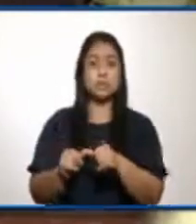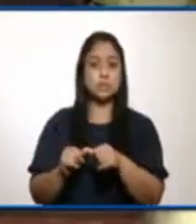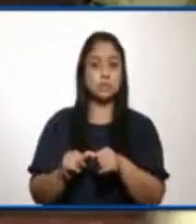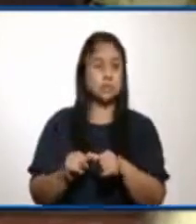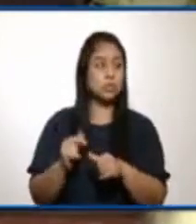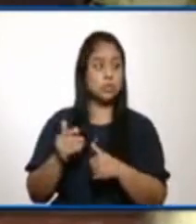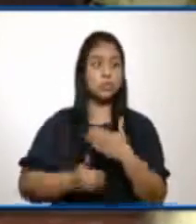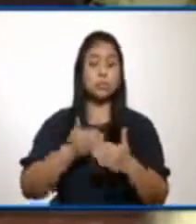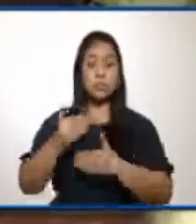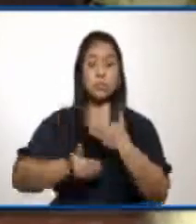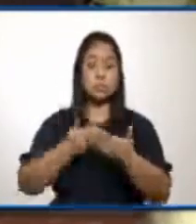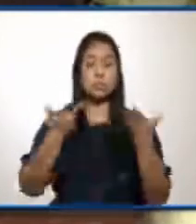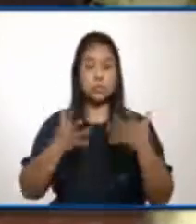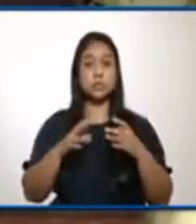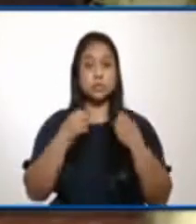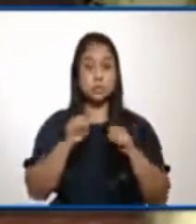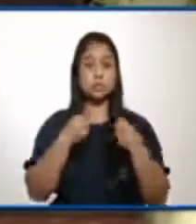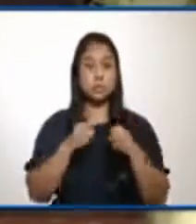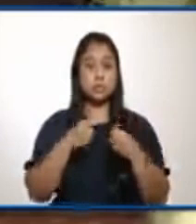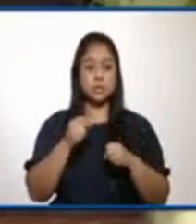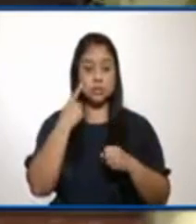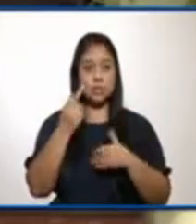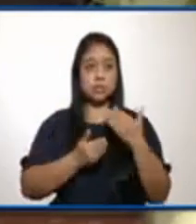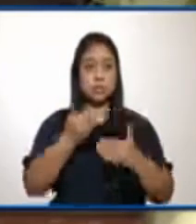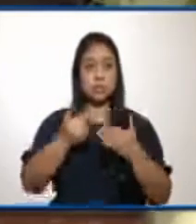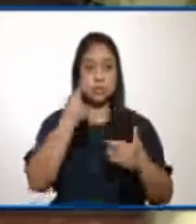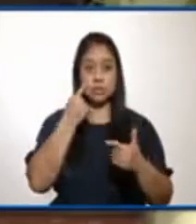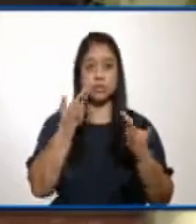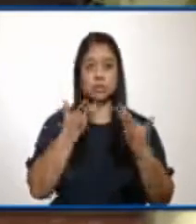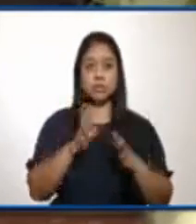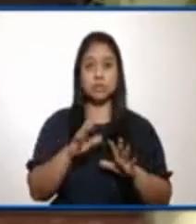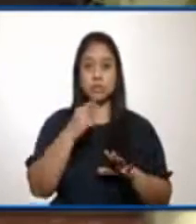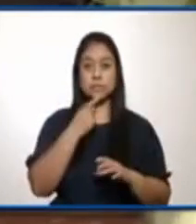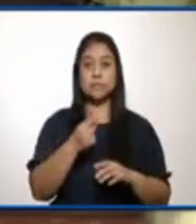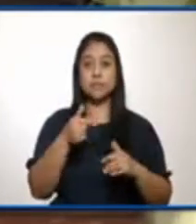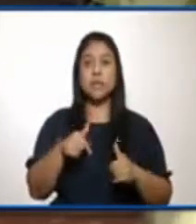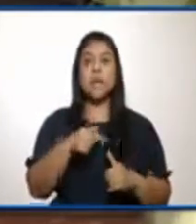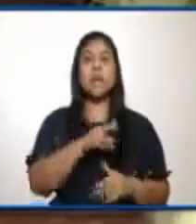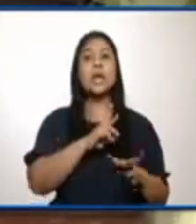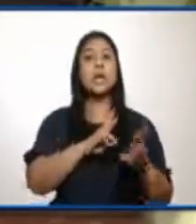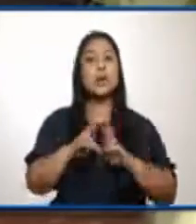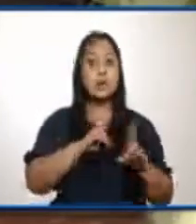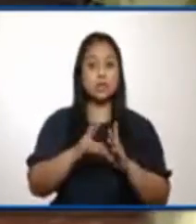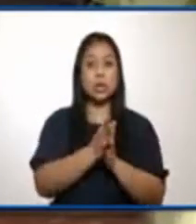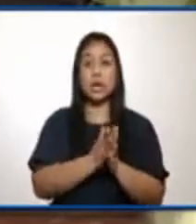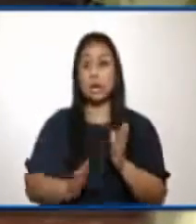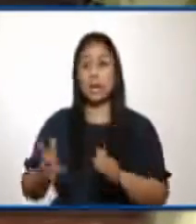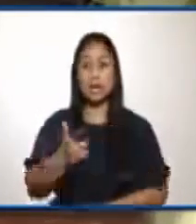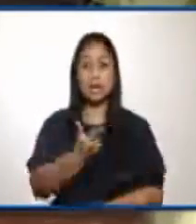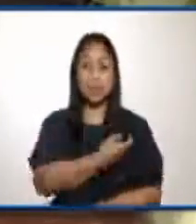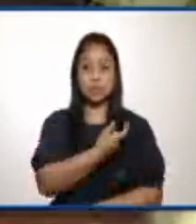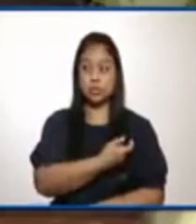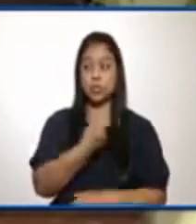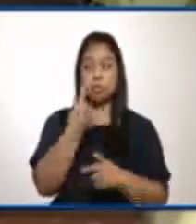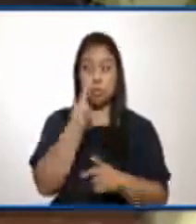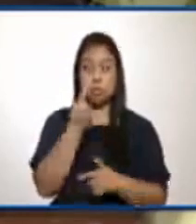procesos que se están realizando con todas las direcciones de área y de hospitales. En relación al plan de vacunación, como lo dimos a conocer